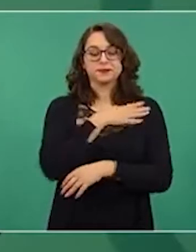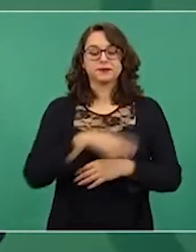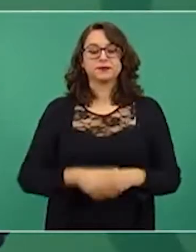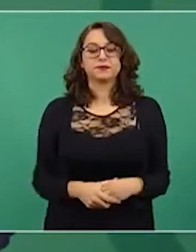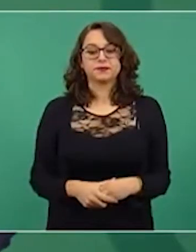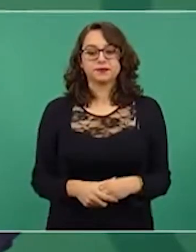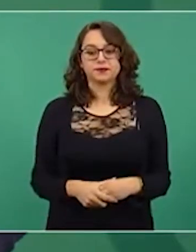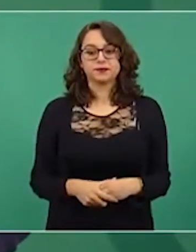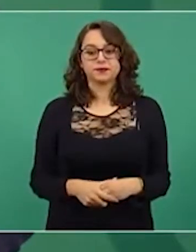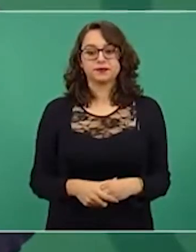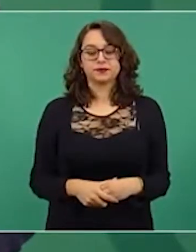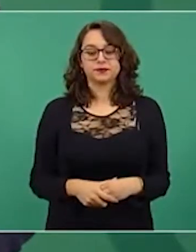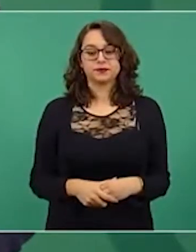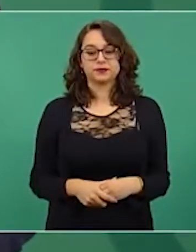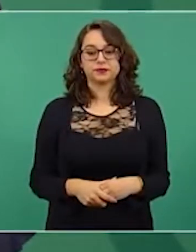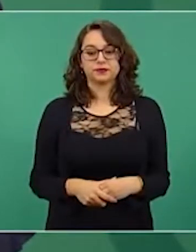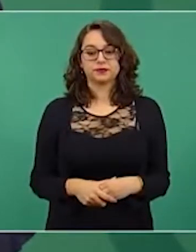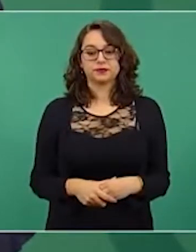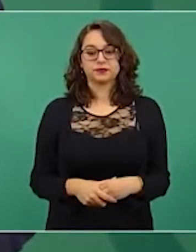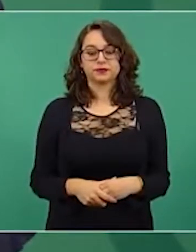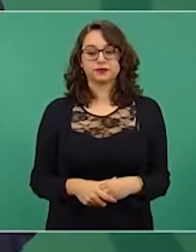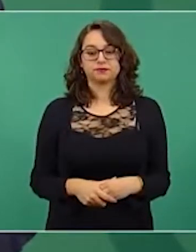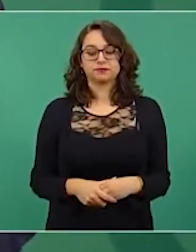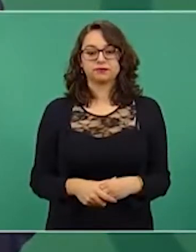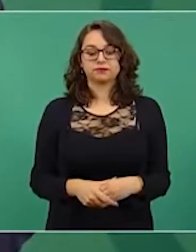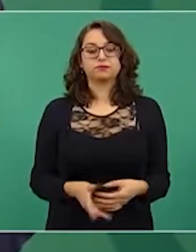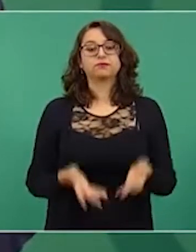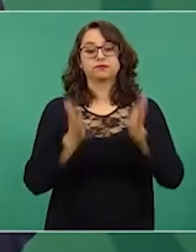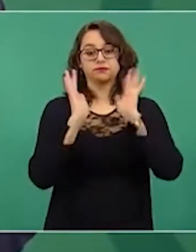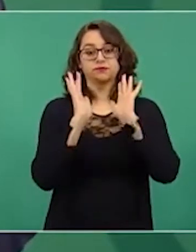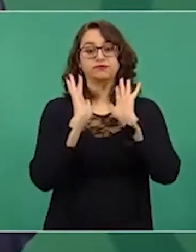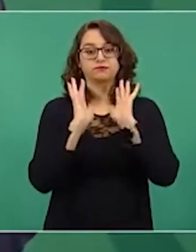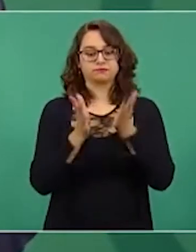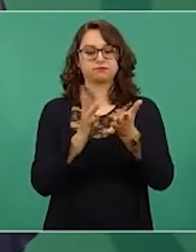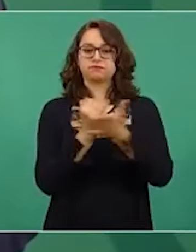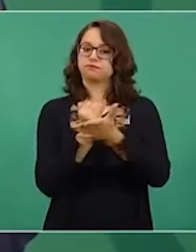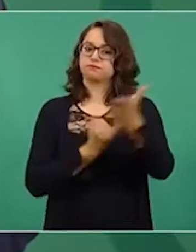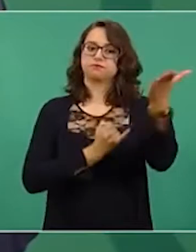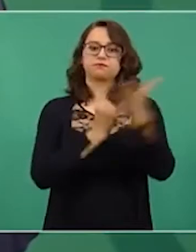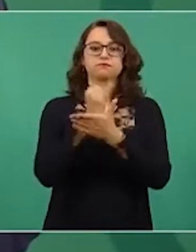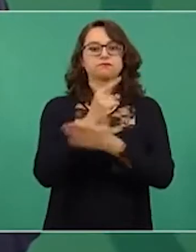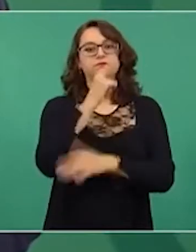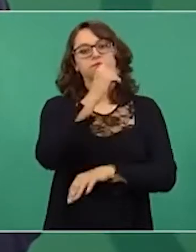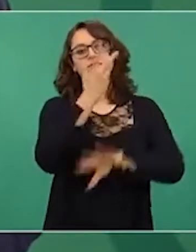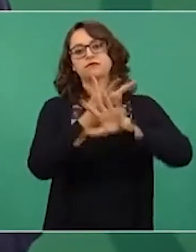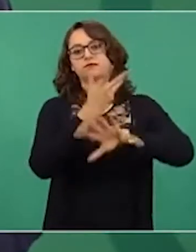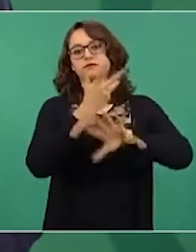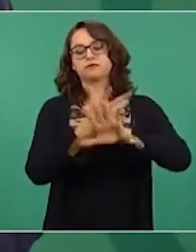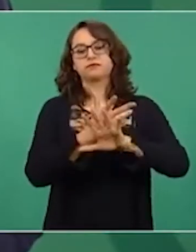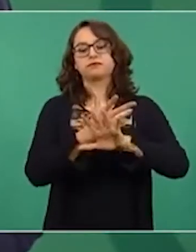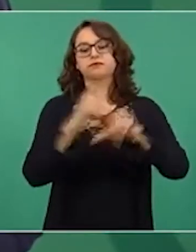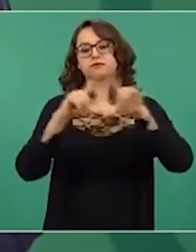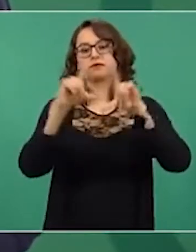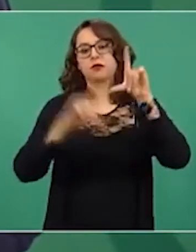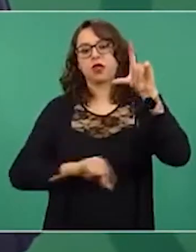logró la apertura de la frontera norte,